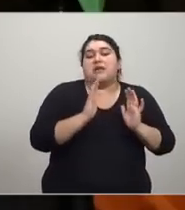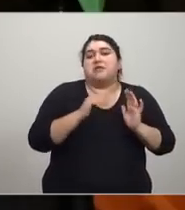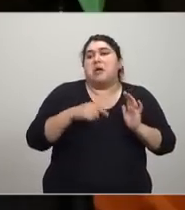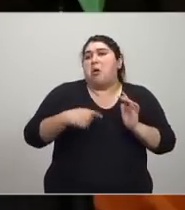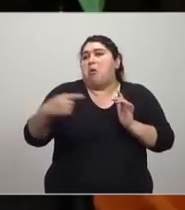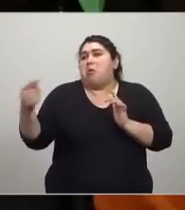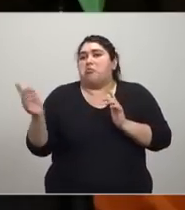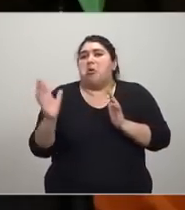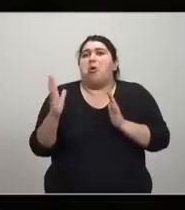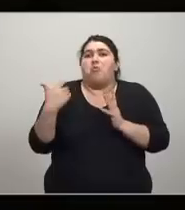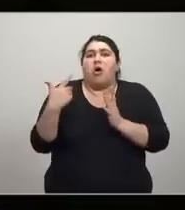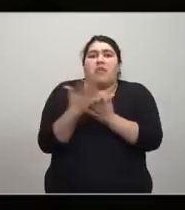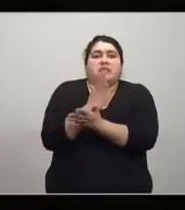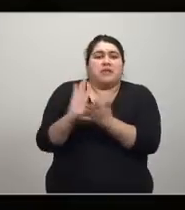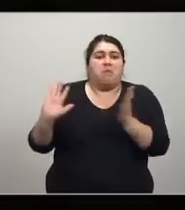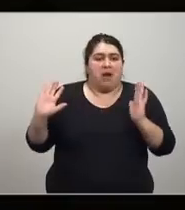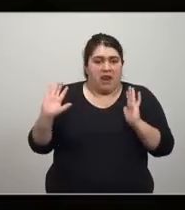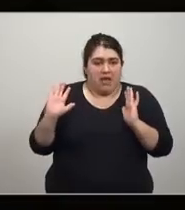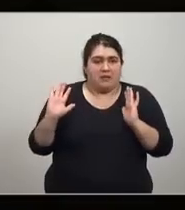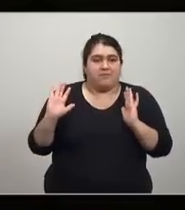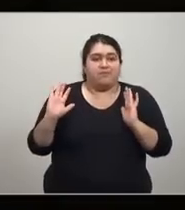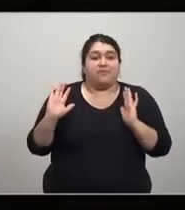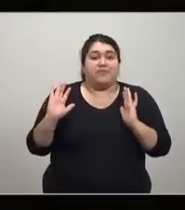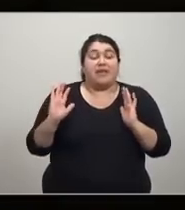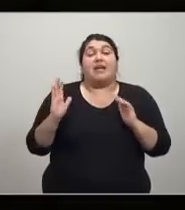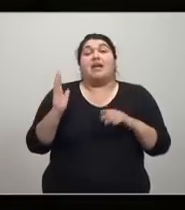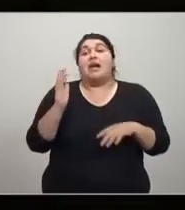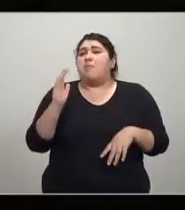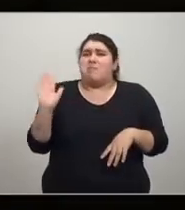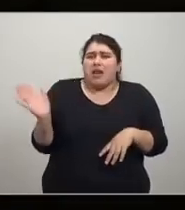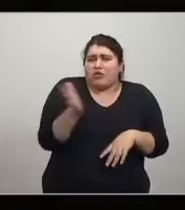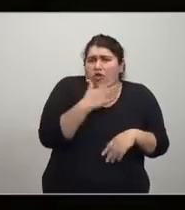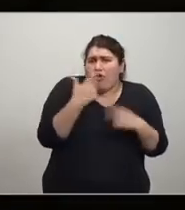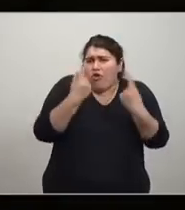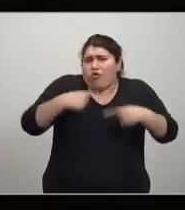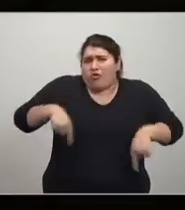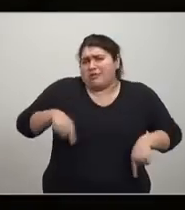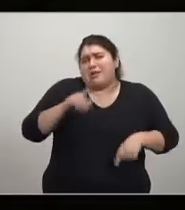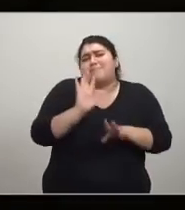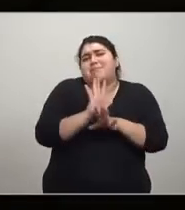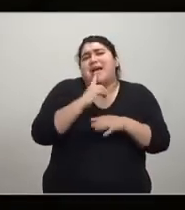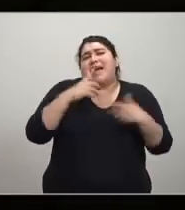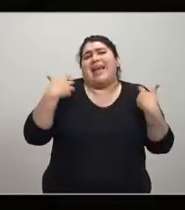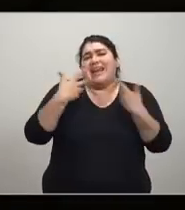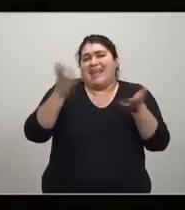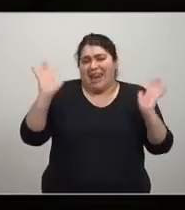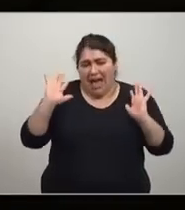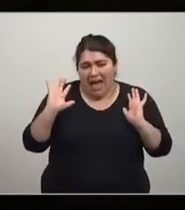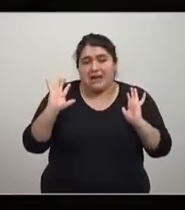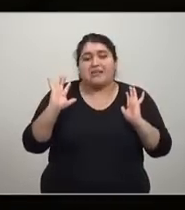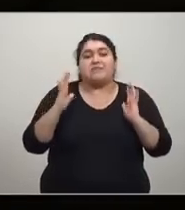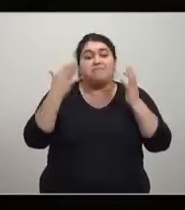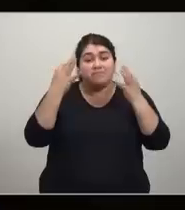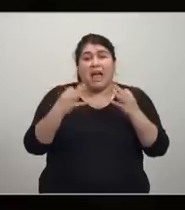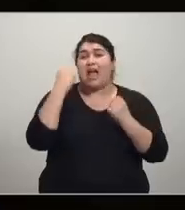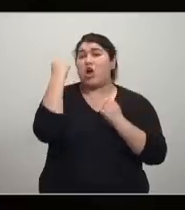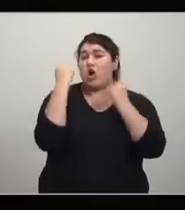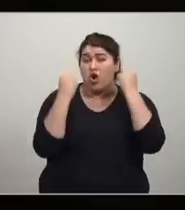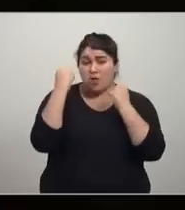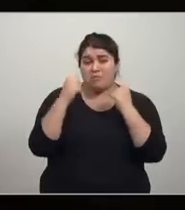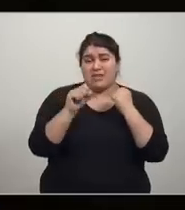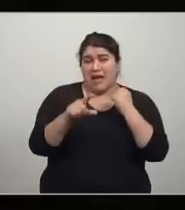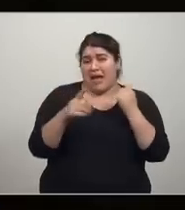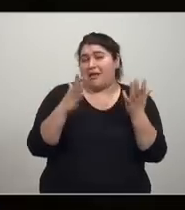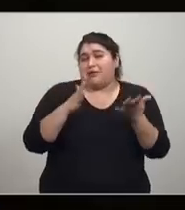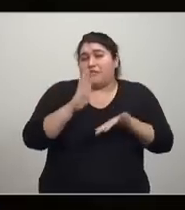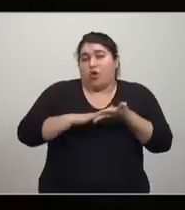resto y se puede excluir y en consecuencia tienen precio. Para toda la otra gama muy amplia de bienes que existen en economía, el otro extremo son los bienes